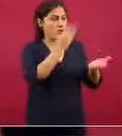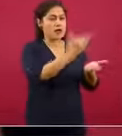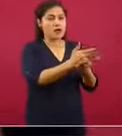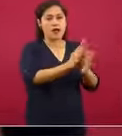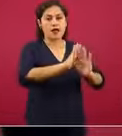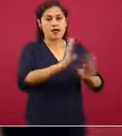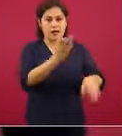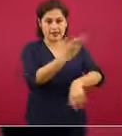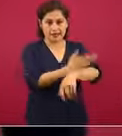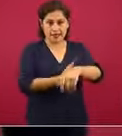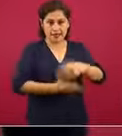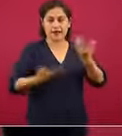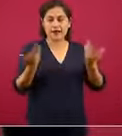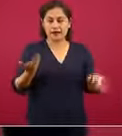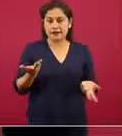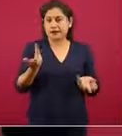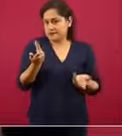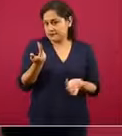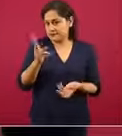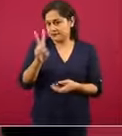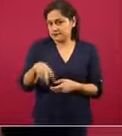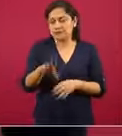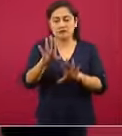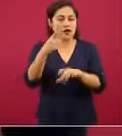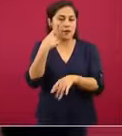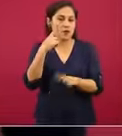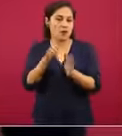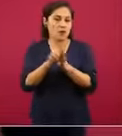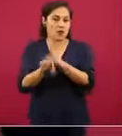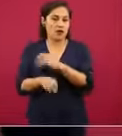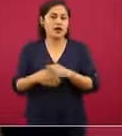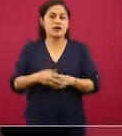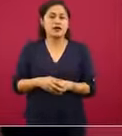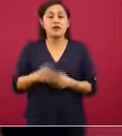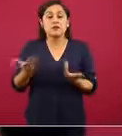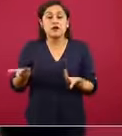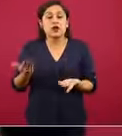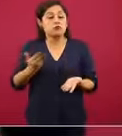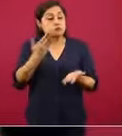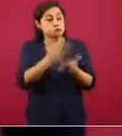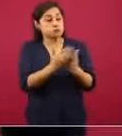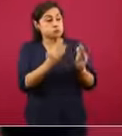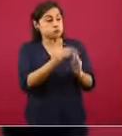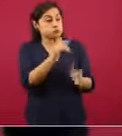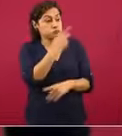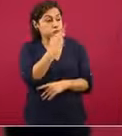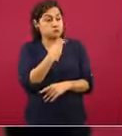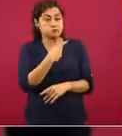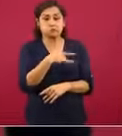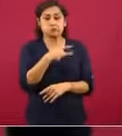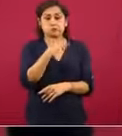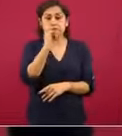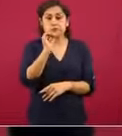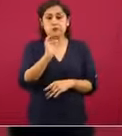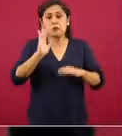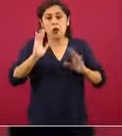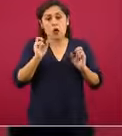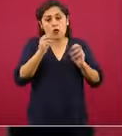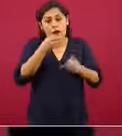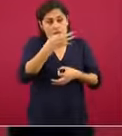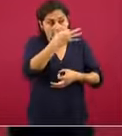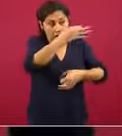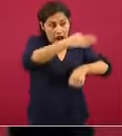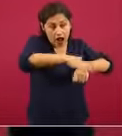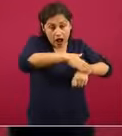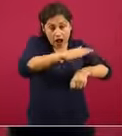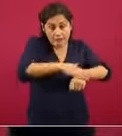Entonces, si una persona que no tiene síntomas, viene la brigada y en ese momento le preguntan, y no tiene síntomas, pero bueno, le dan el mensaje.